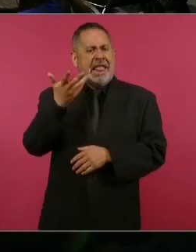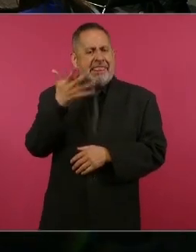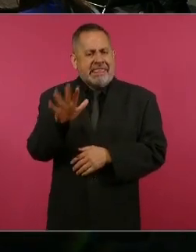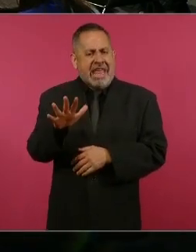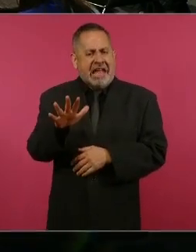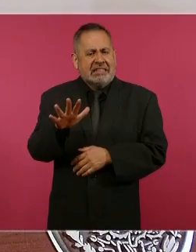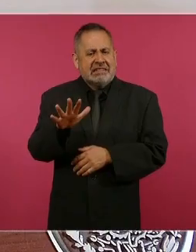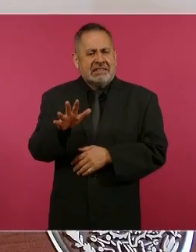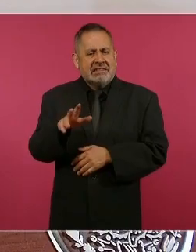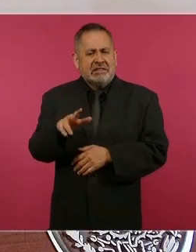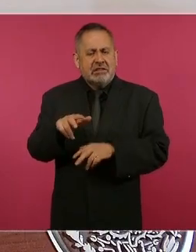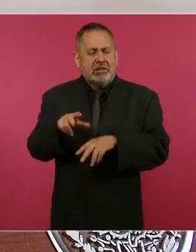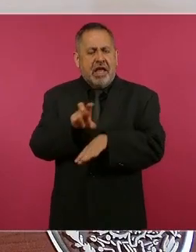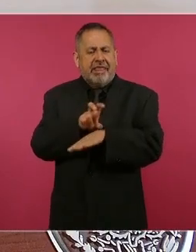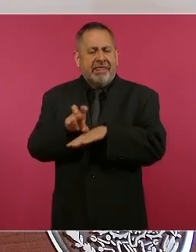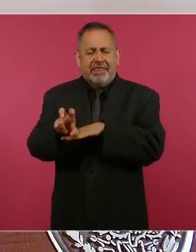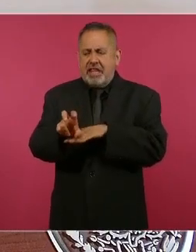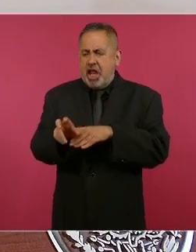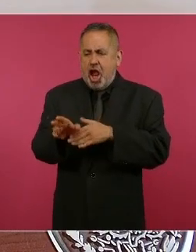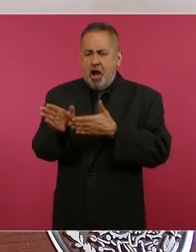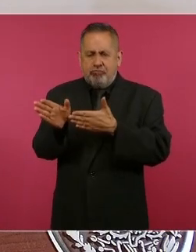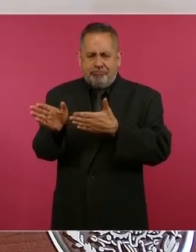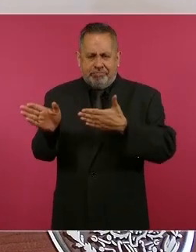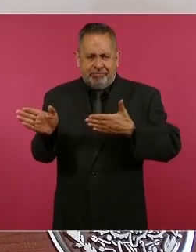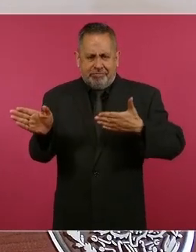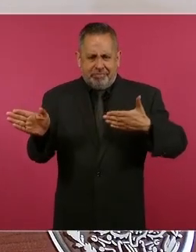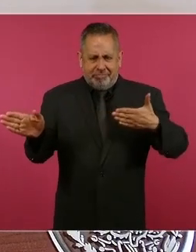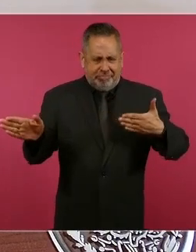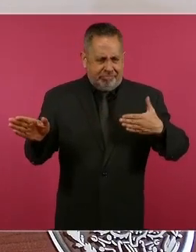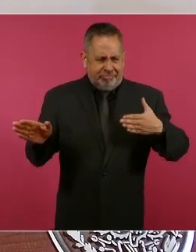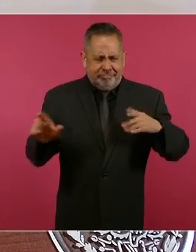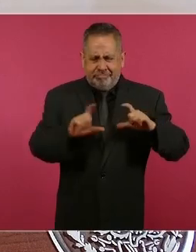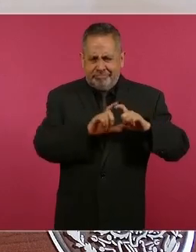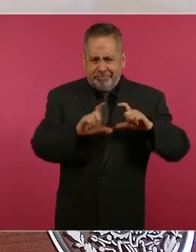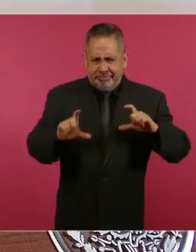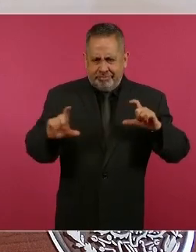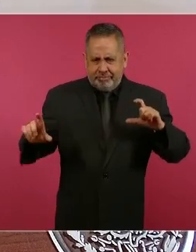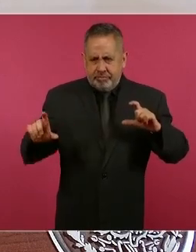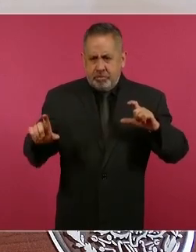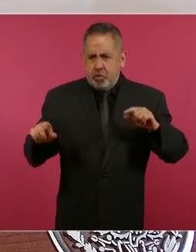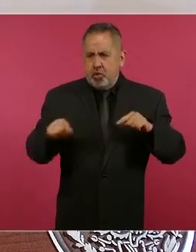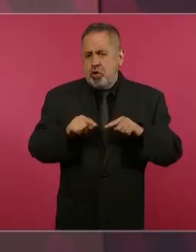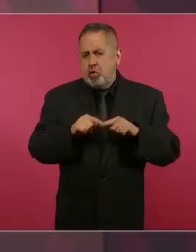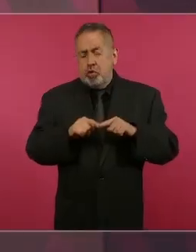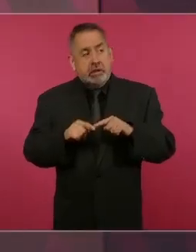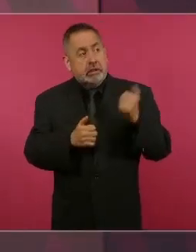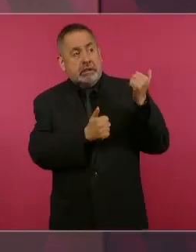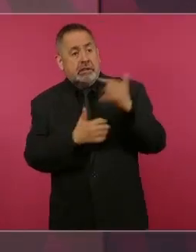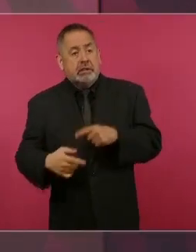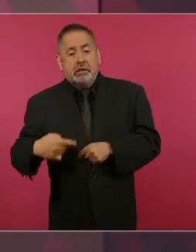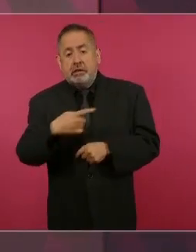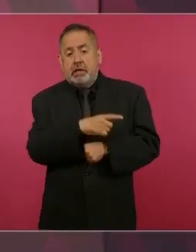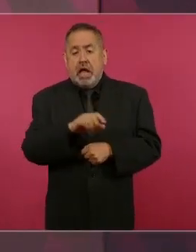que han llegado de Alstom,